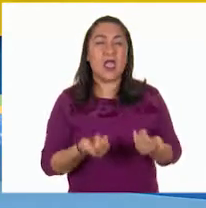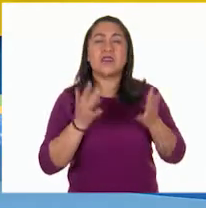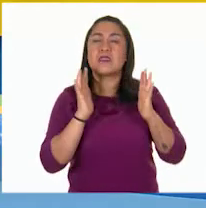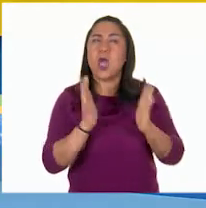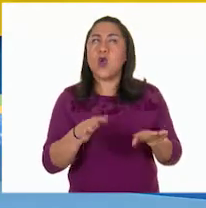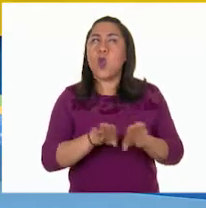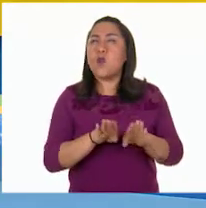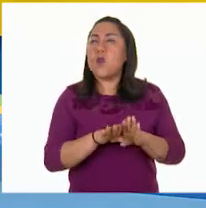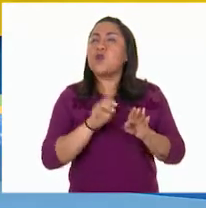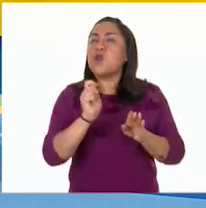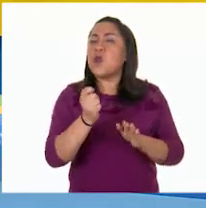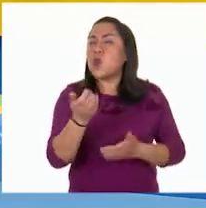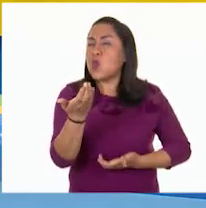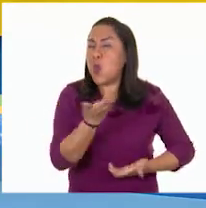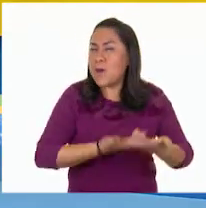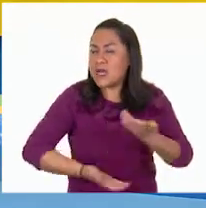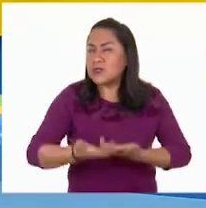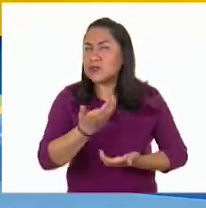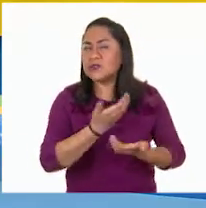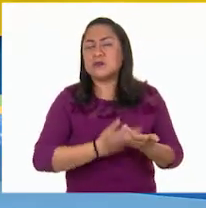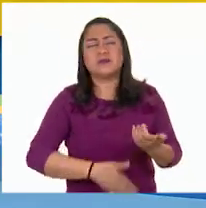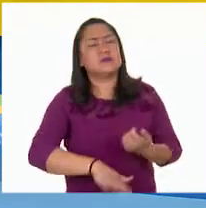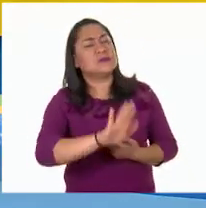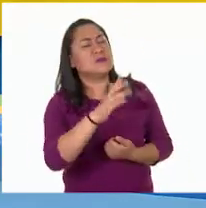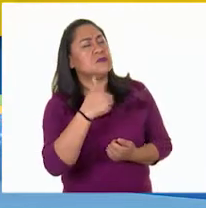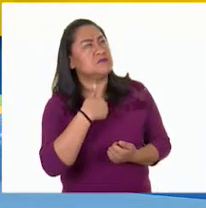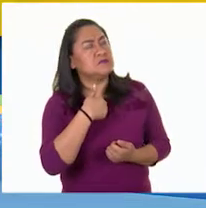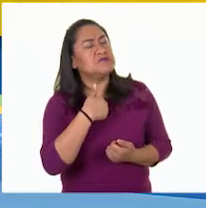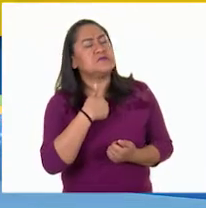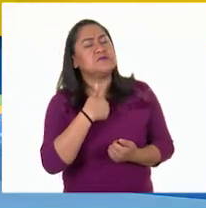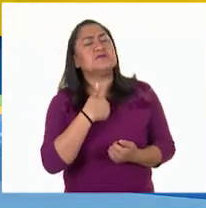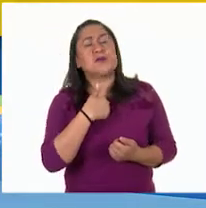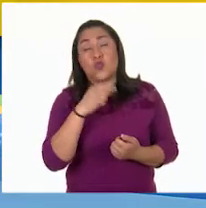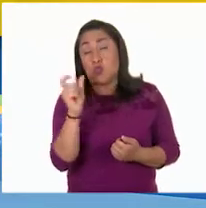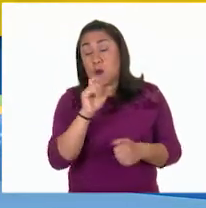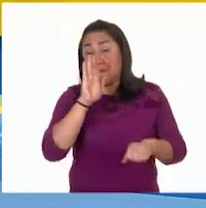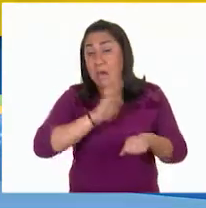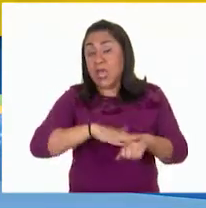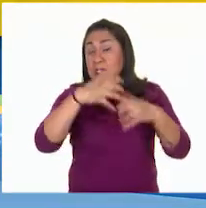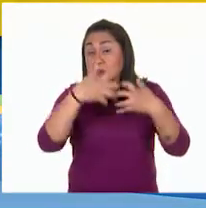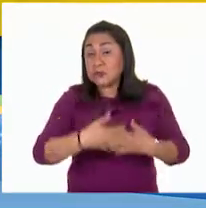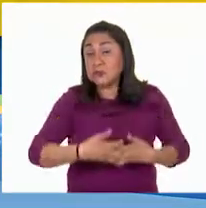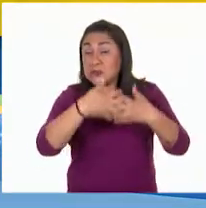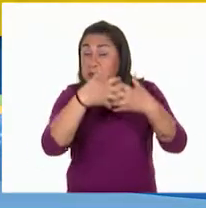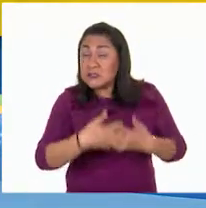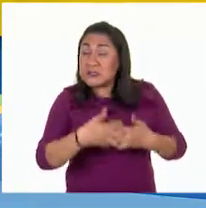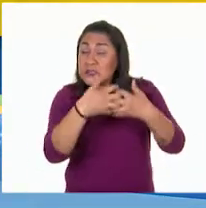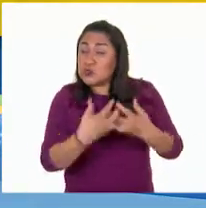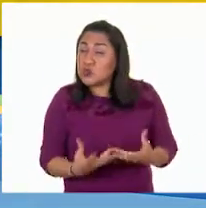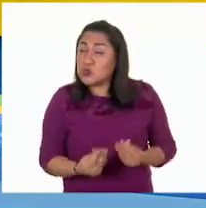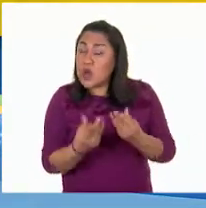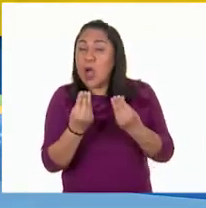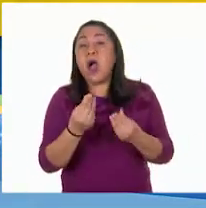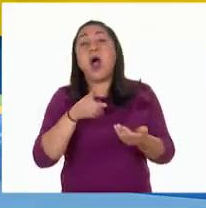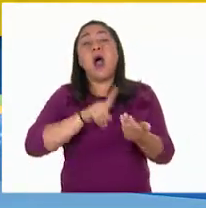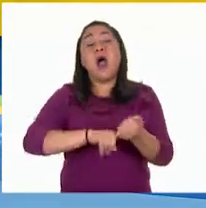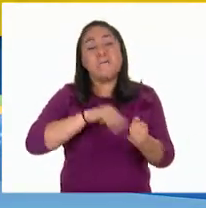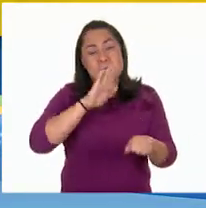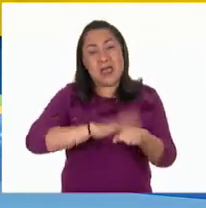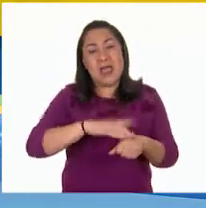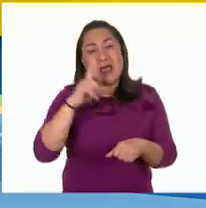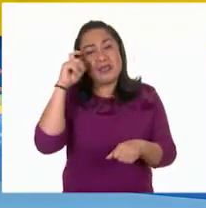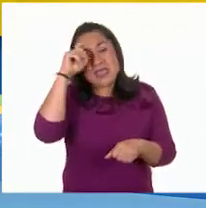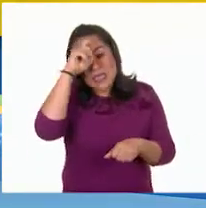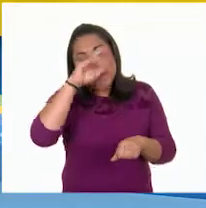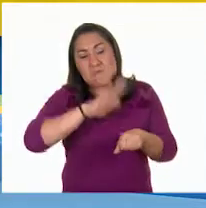esto del comercio. Y me surge la idea de que entre más procesado o elaborado sea el artículo, más compleja se hace